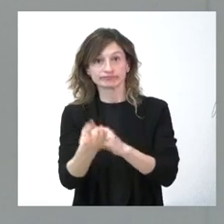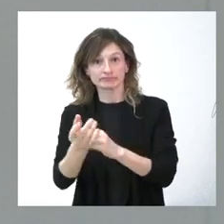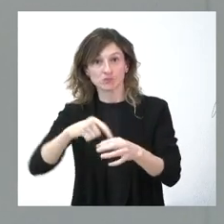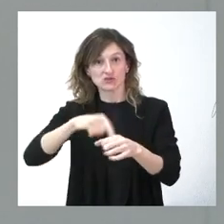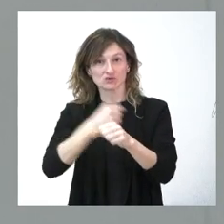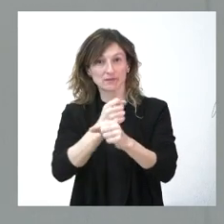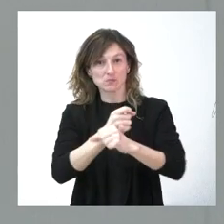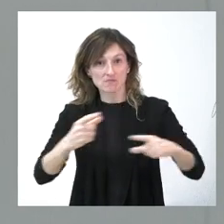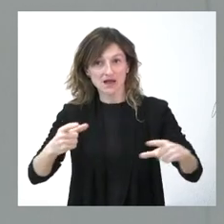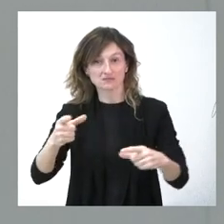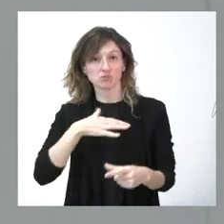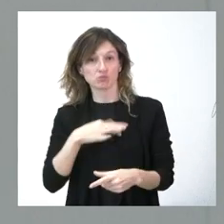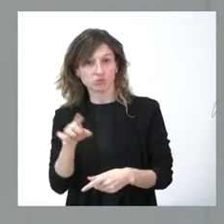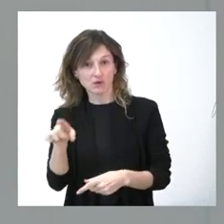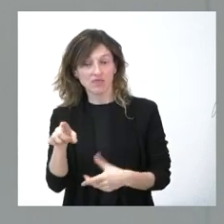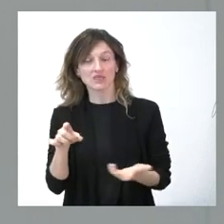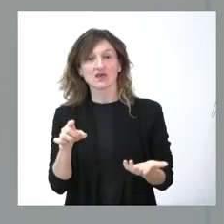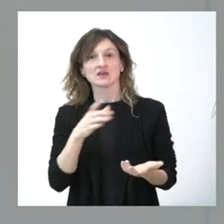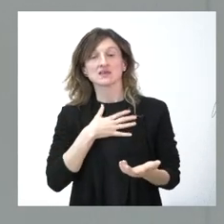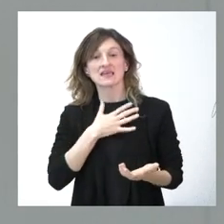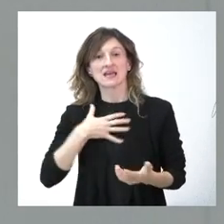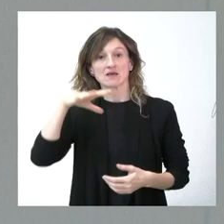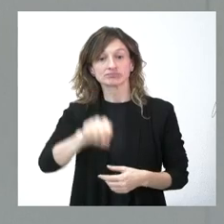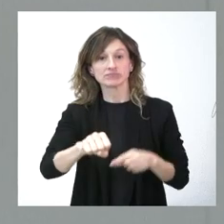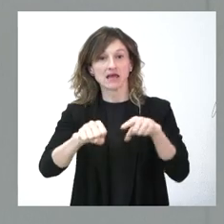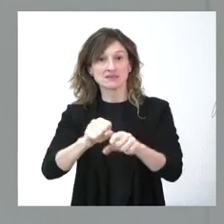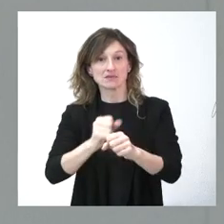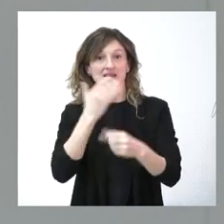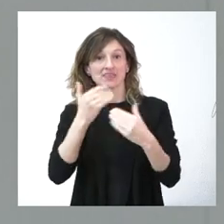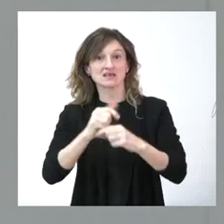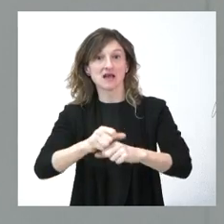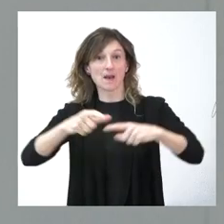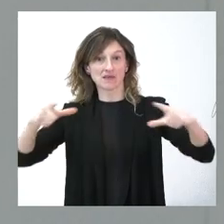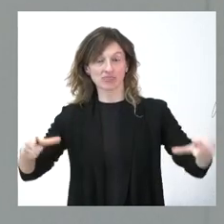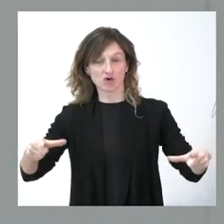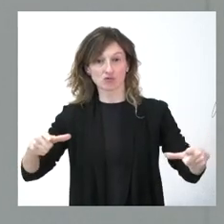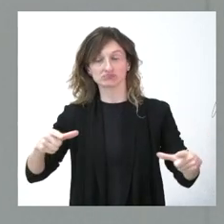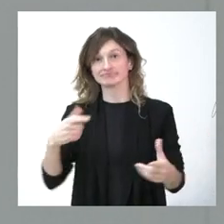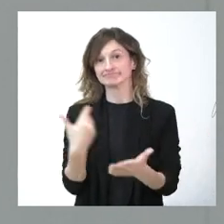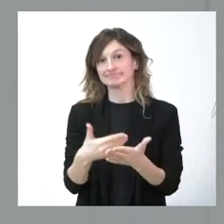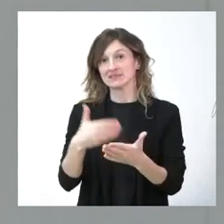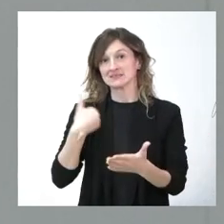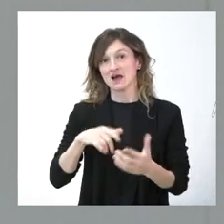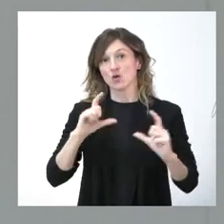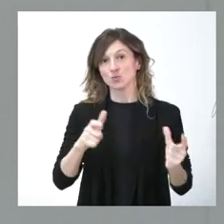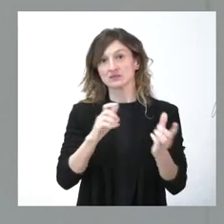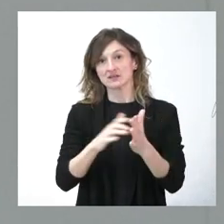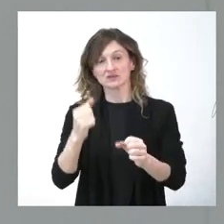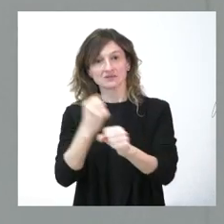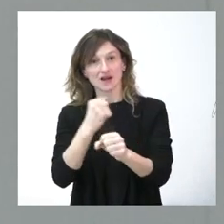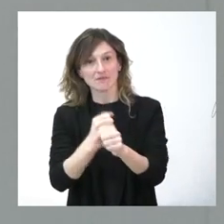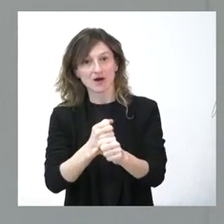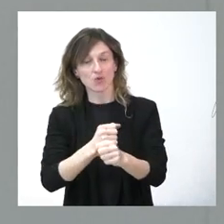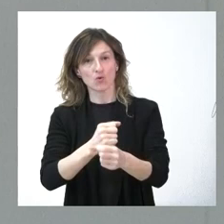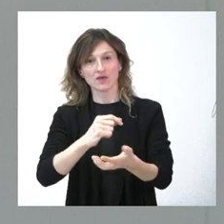que están determinadas a ubicarse allí con esa ampliación es la demostración que la Junta sí que está haciendo allí sus tareas y sus